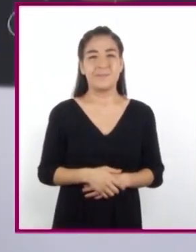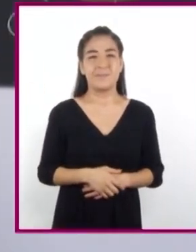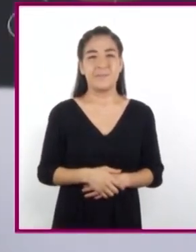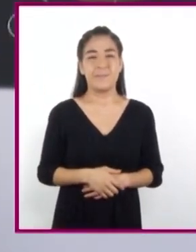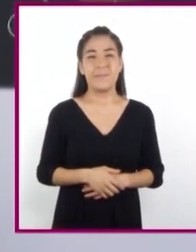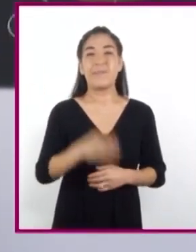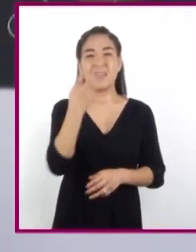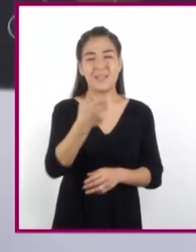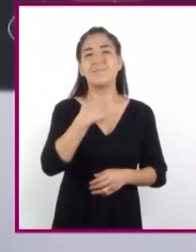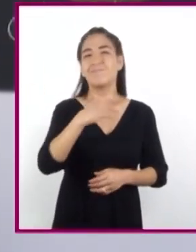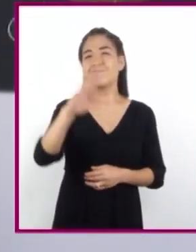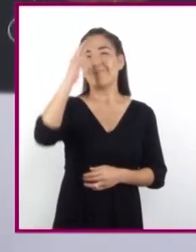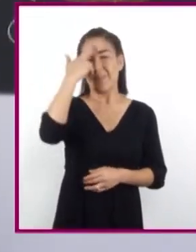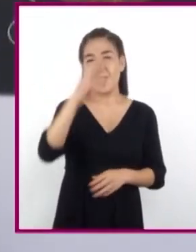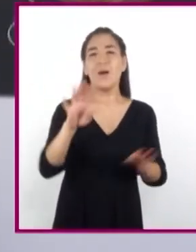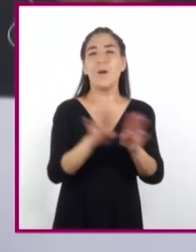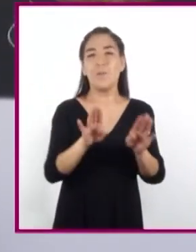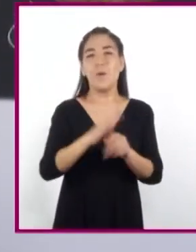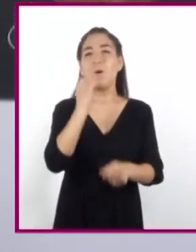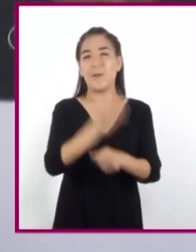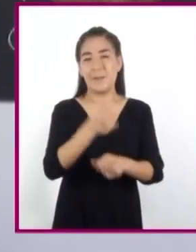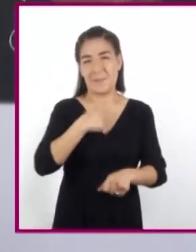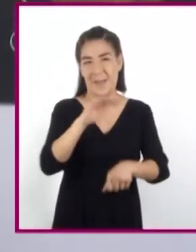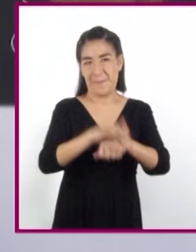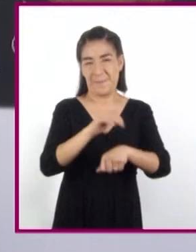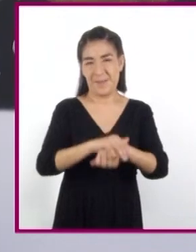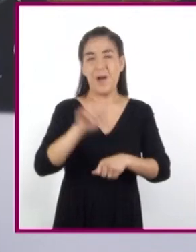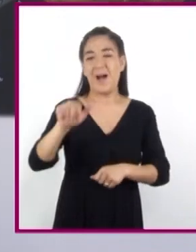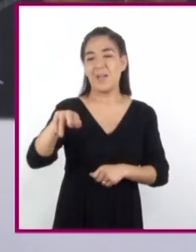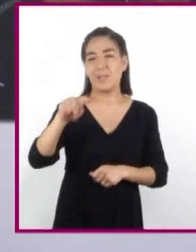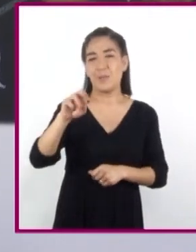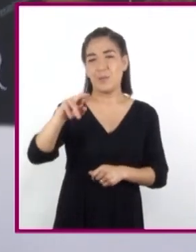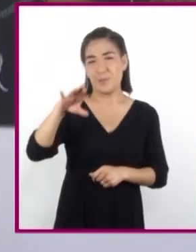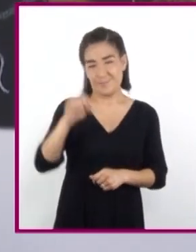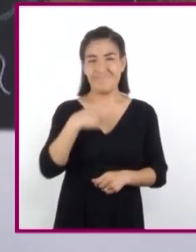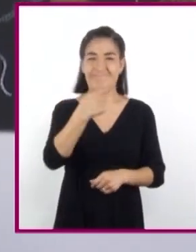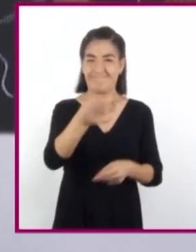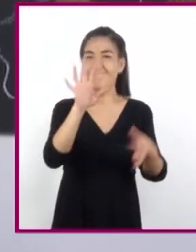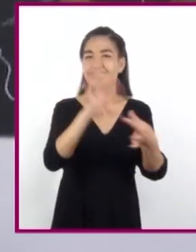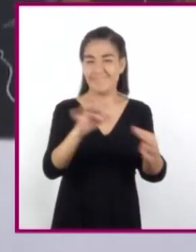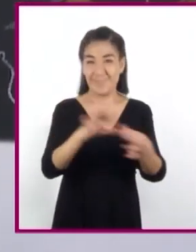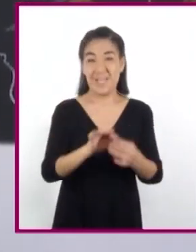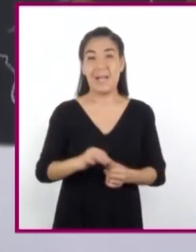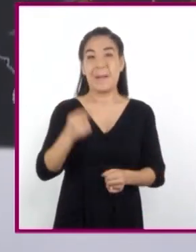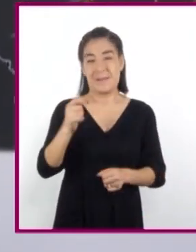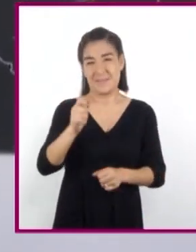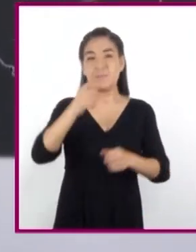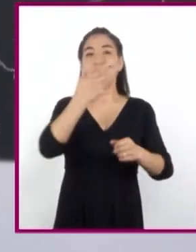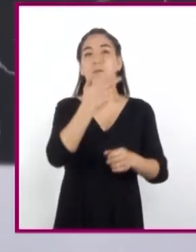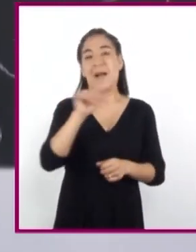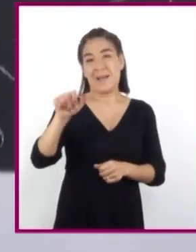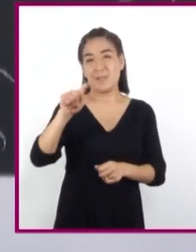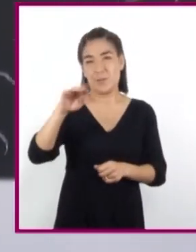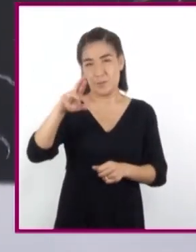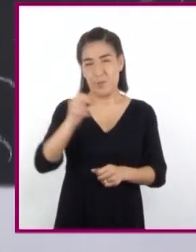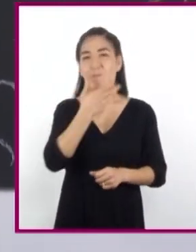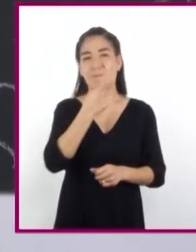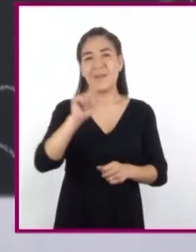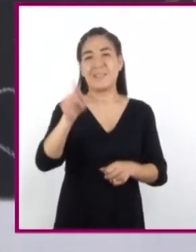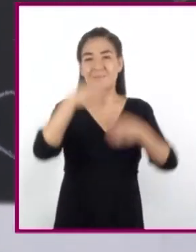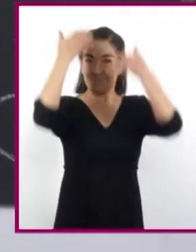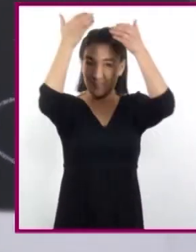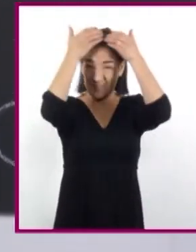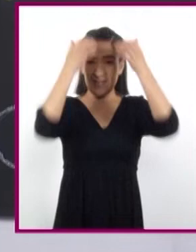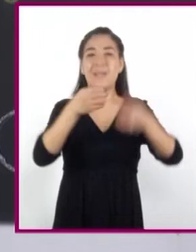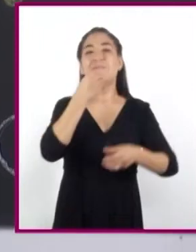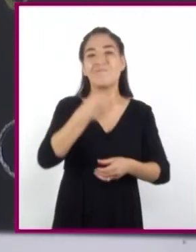Esto me recuerda la situación que está pasando mi amigo Antonio. Les comento. Antonio es un chef que por oferta de trabajo emigró a